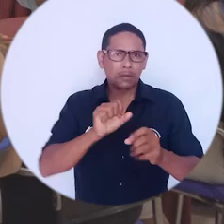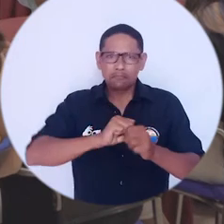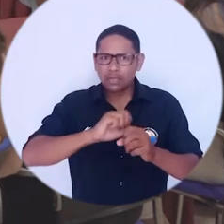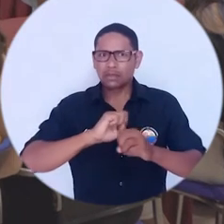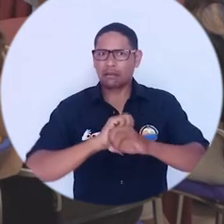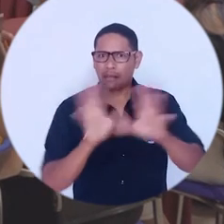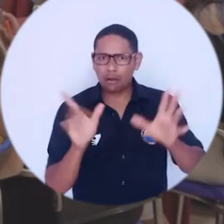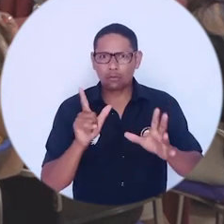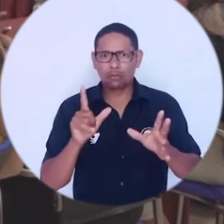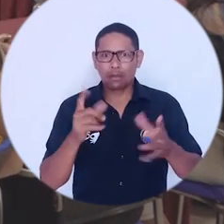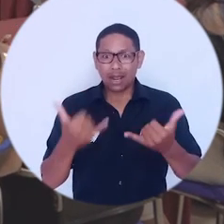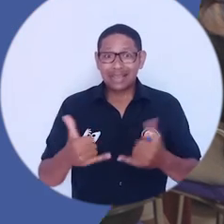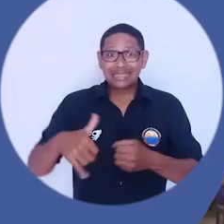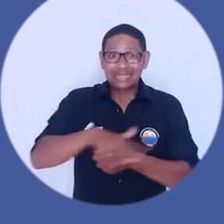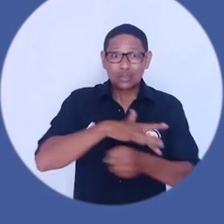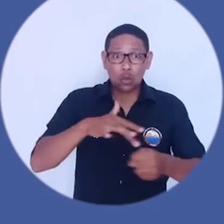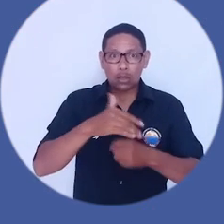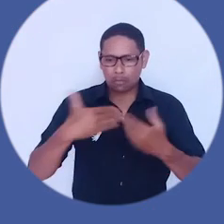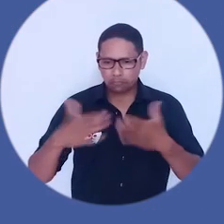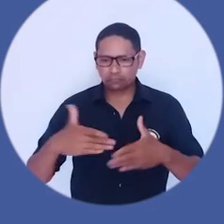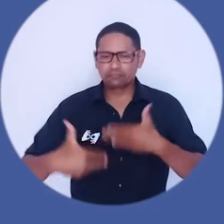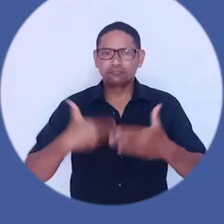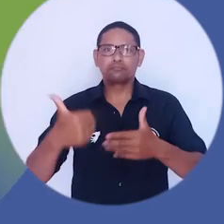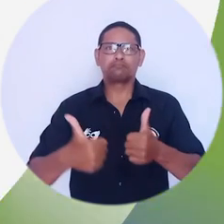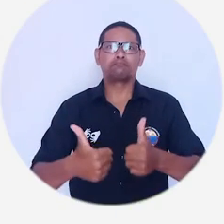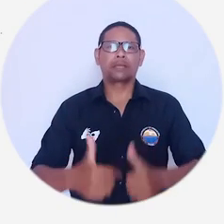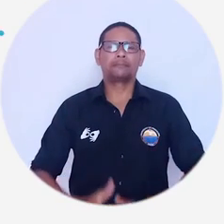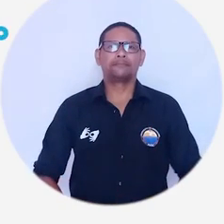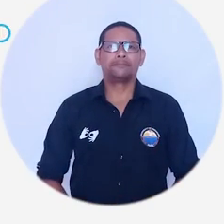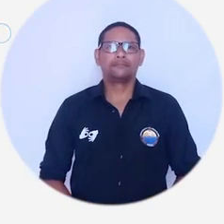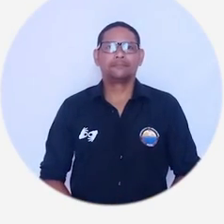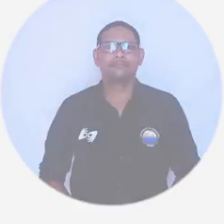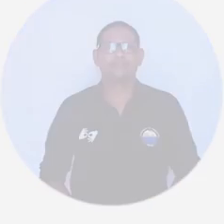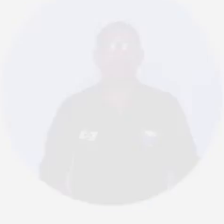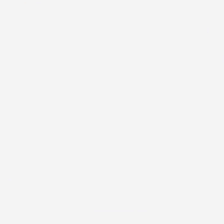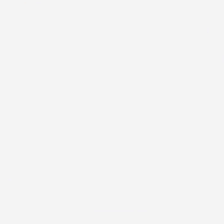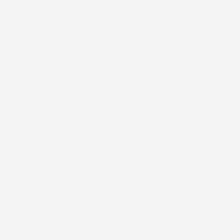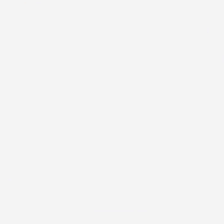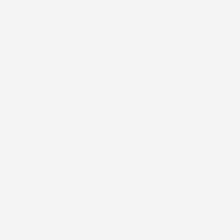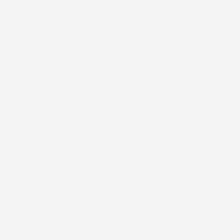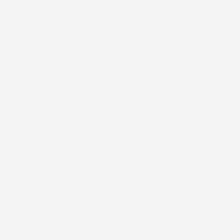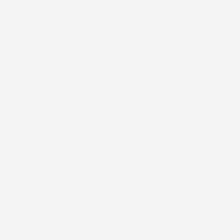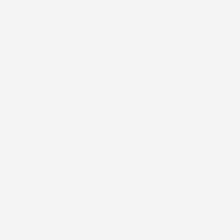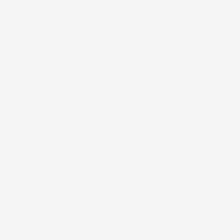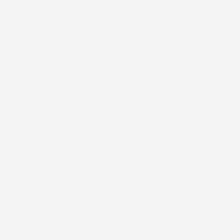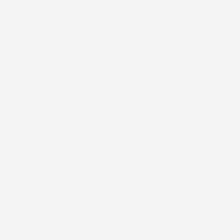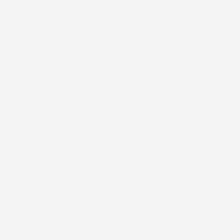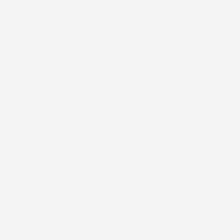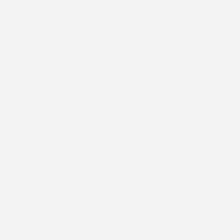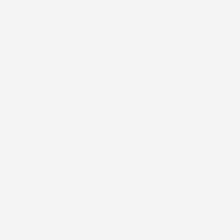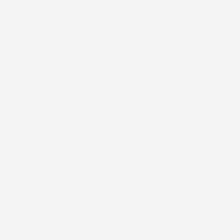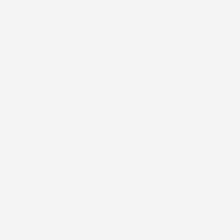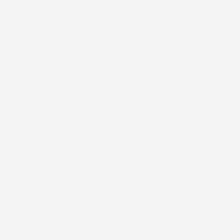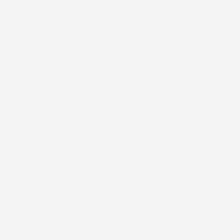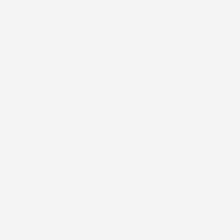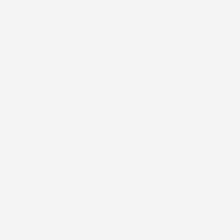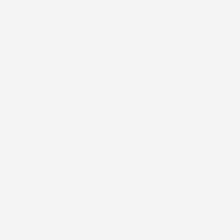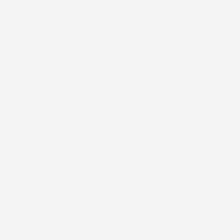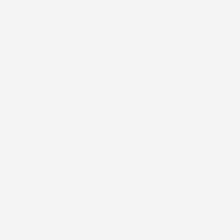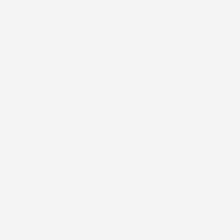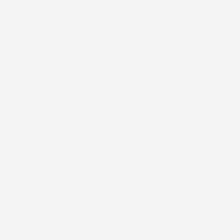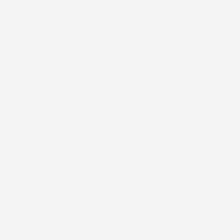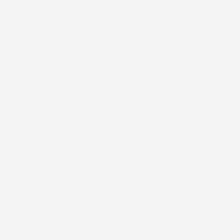una mejor salida a esta situación. Universidad del Magdalena. Aún más incluyente e innovadora.